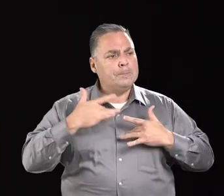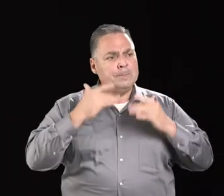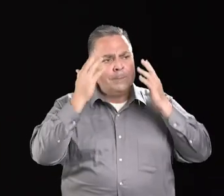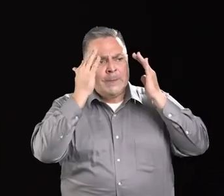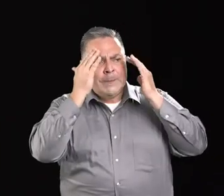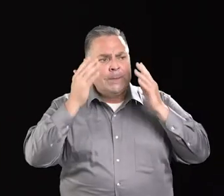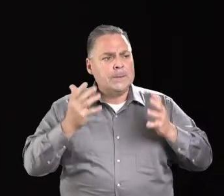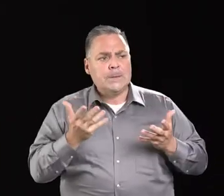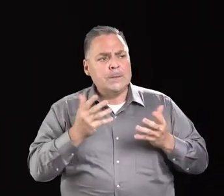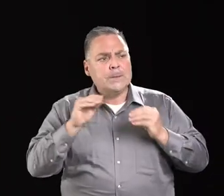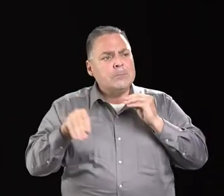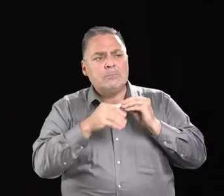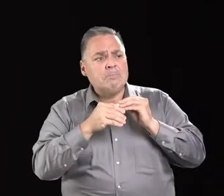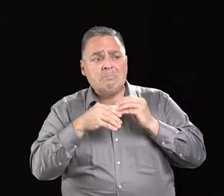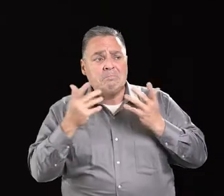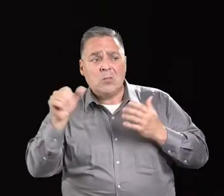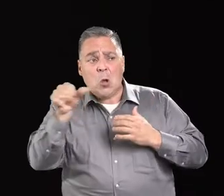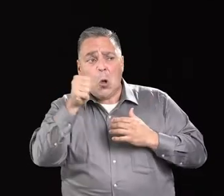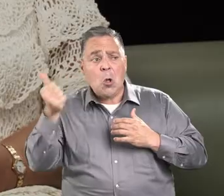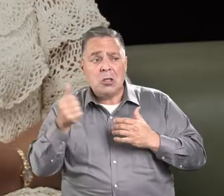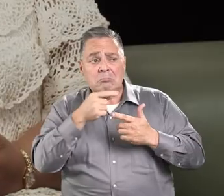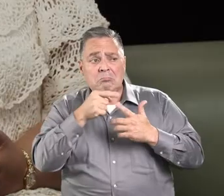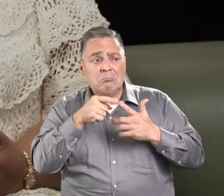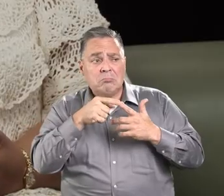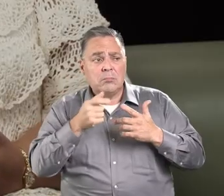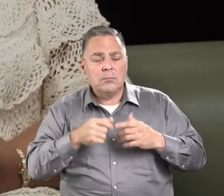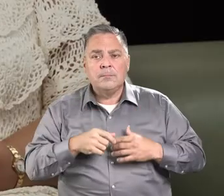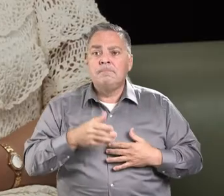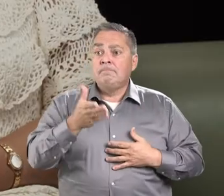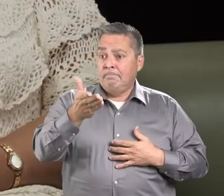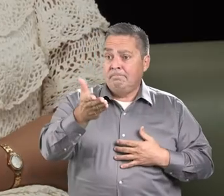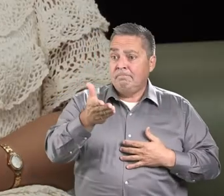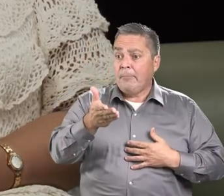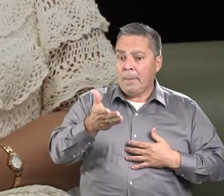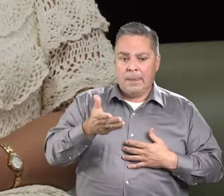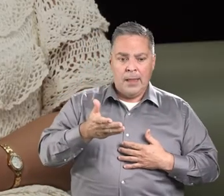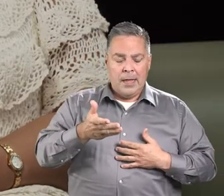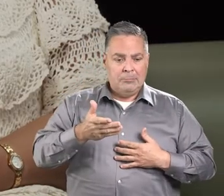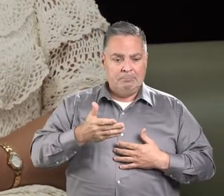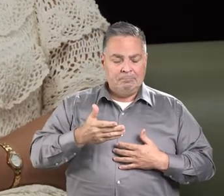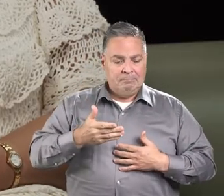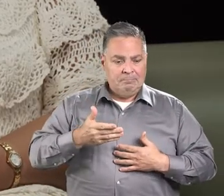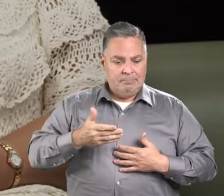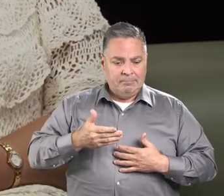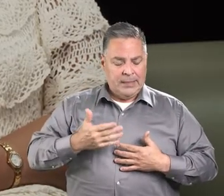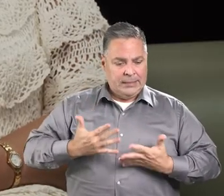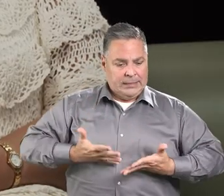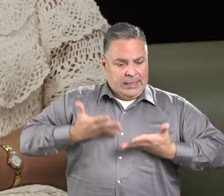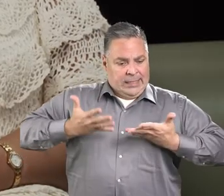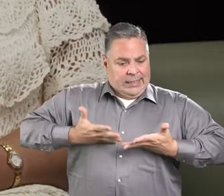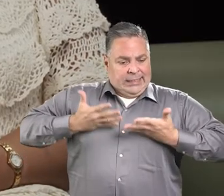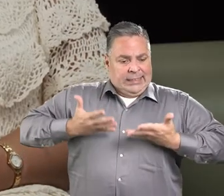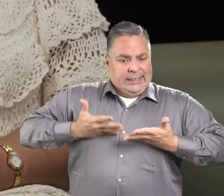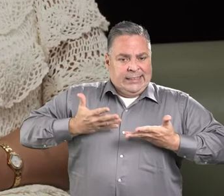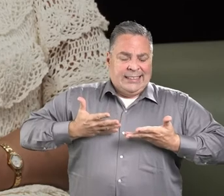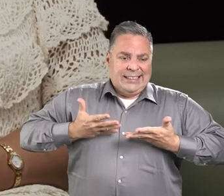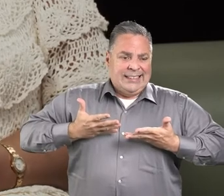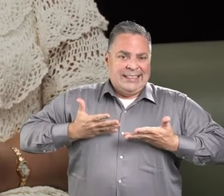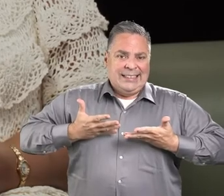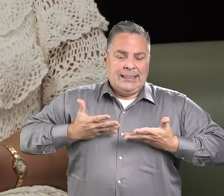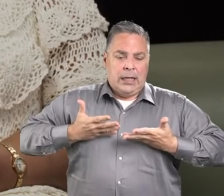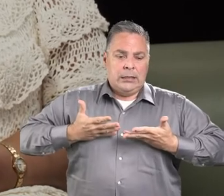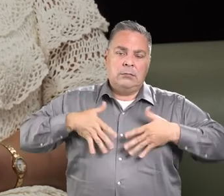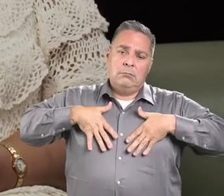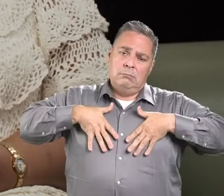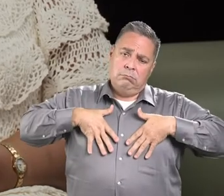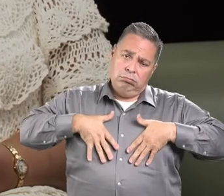que veamos comúnmente en Puerto Rico? El trastorno de ánimo y entre ellos está el de depresión, donde vemos